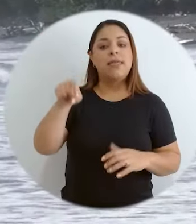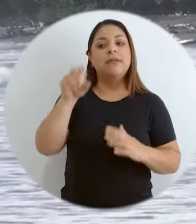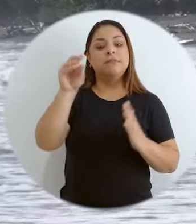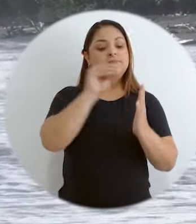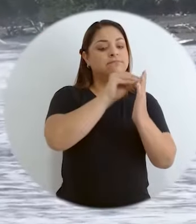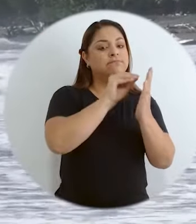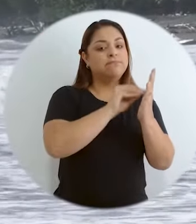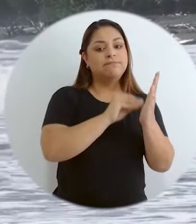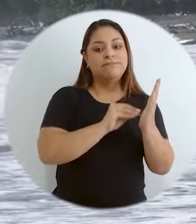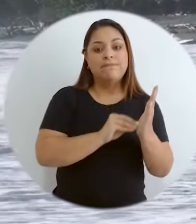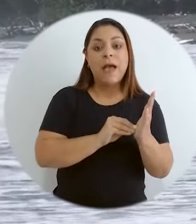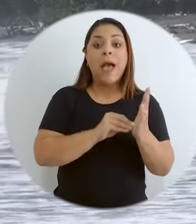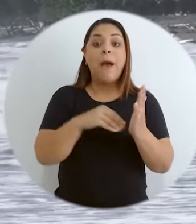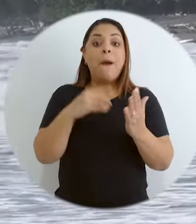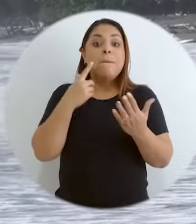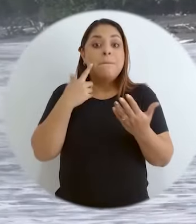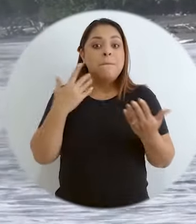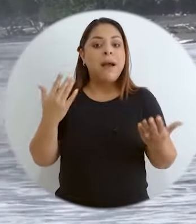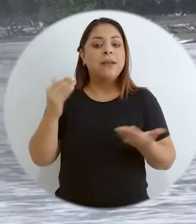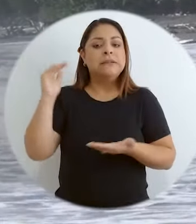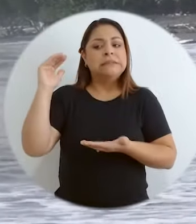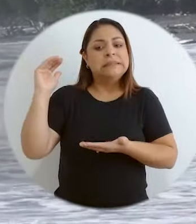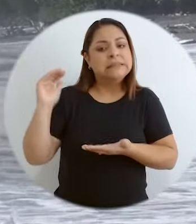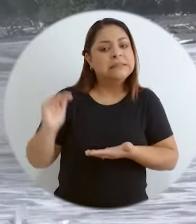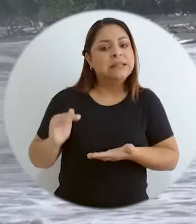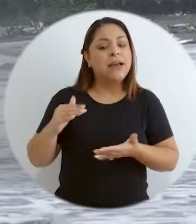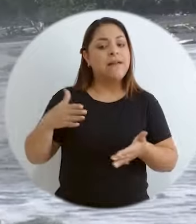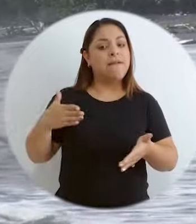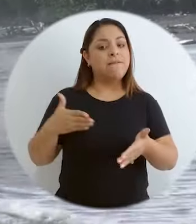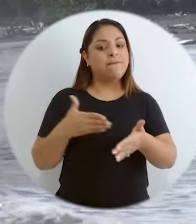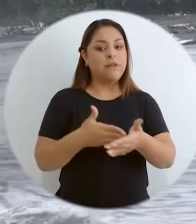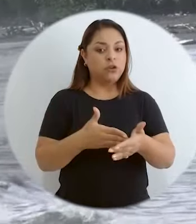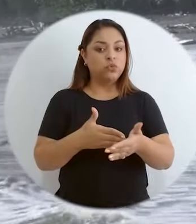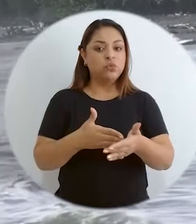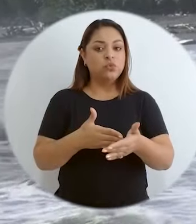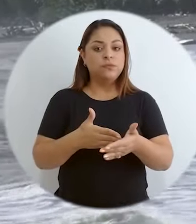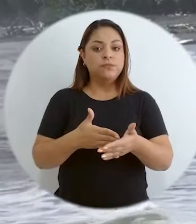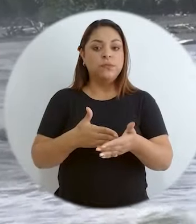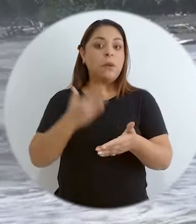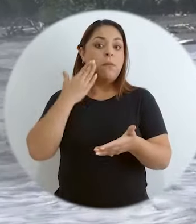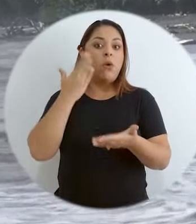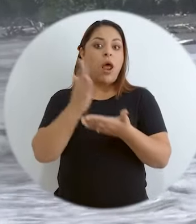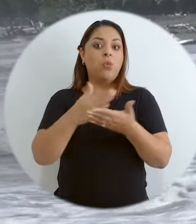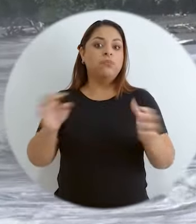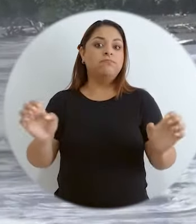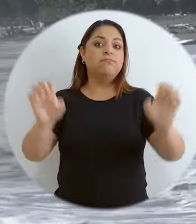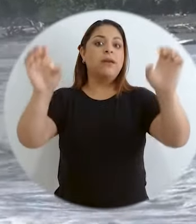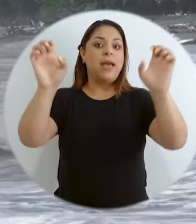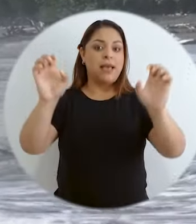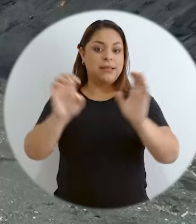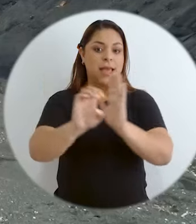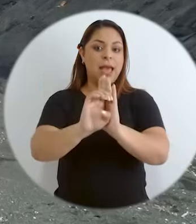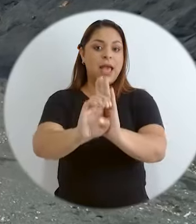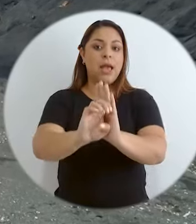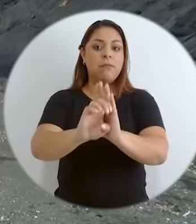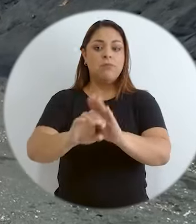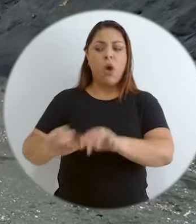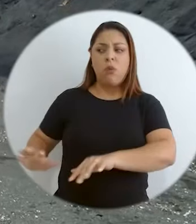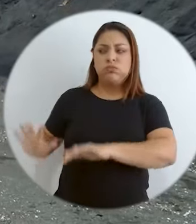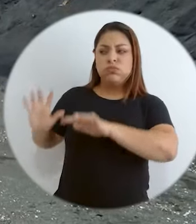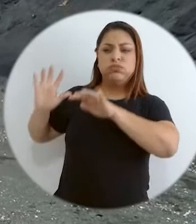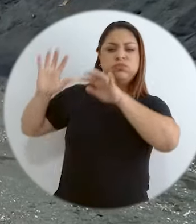tomados en cuenta, sobre todo para minimizar los defectos, obviamente ante la ocurrencia de un tsunami, lo